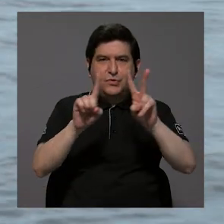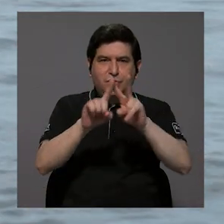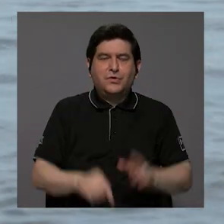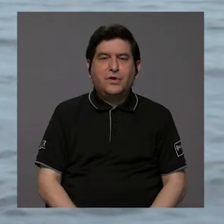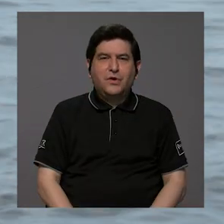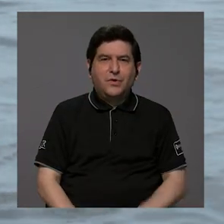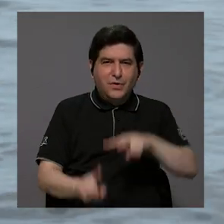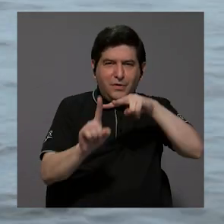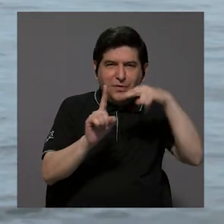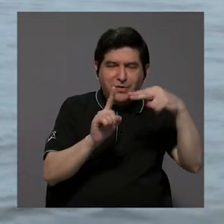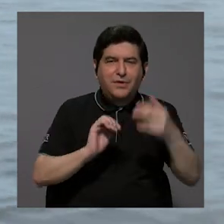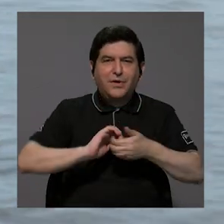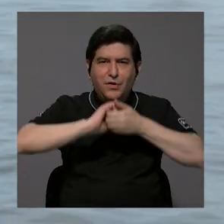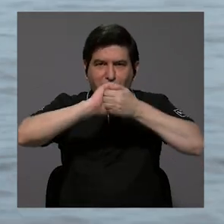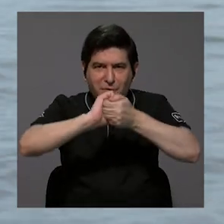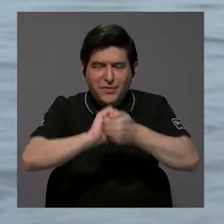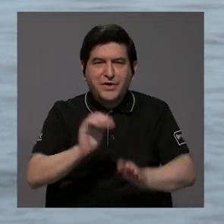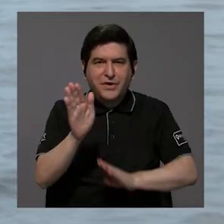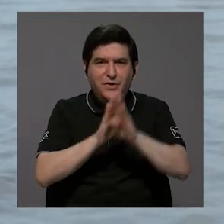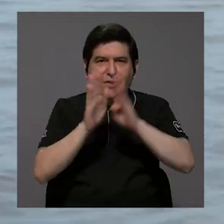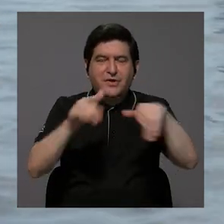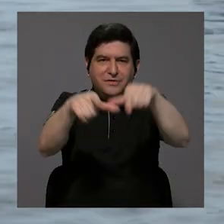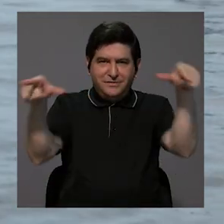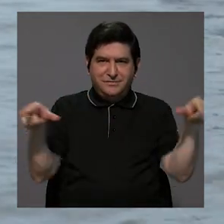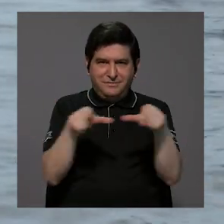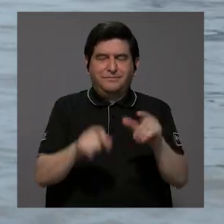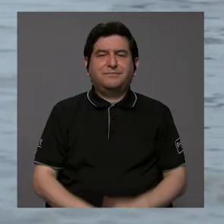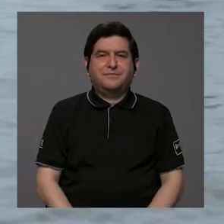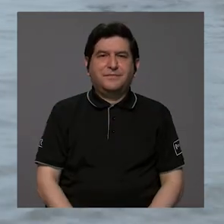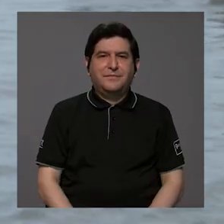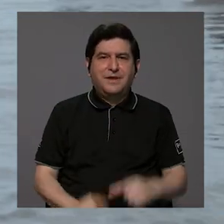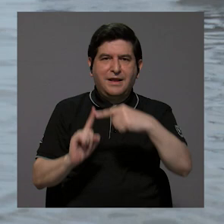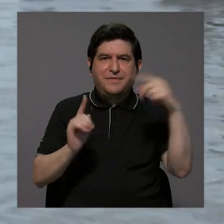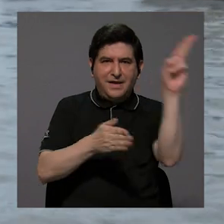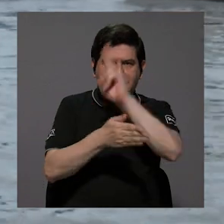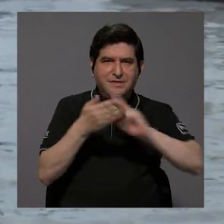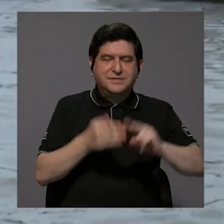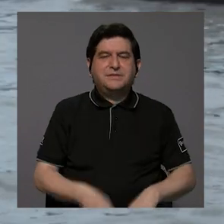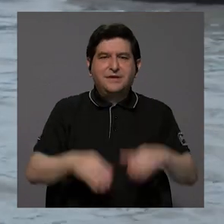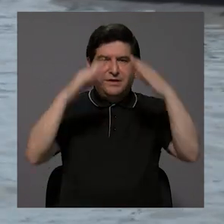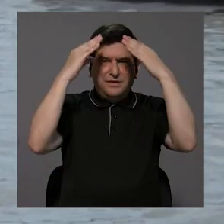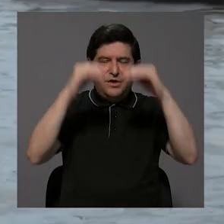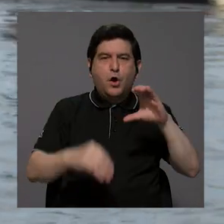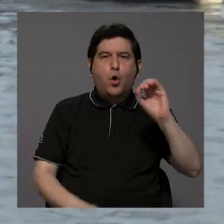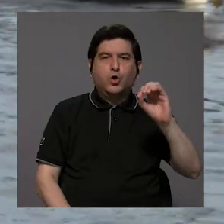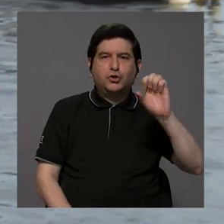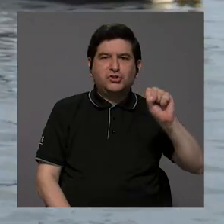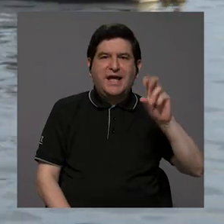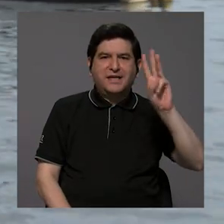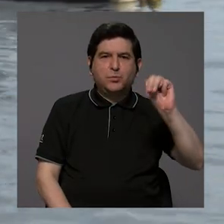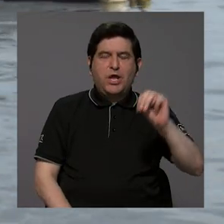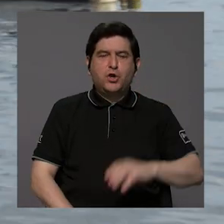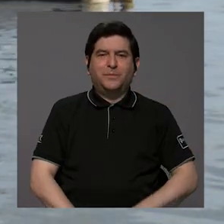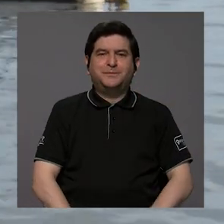mira puesta en cooperar con el desarrollo local. Para Desde la U, una nota de Otto Salas Murillo.